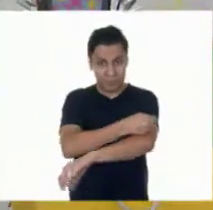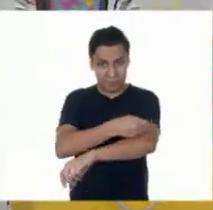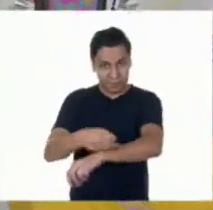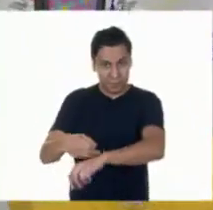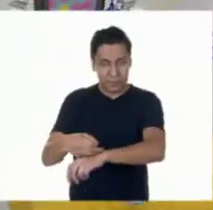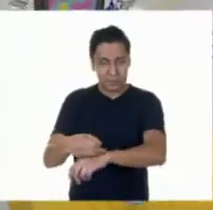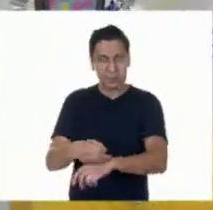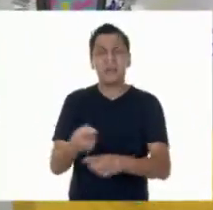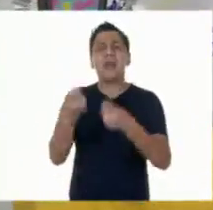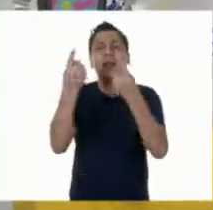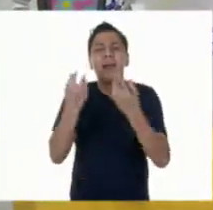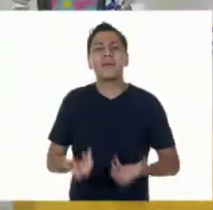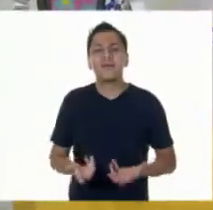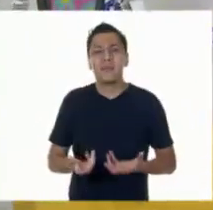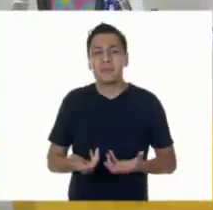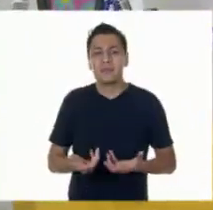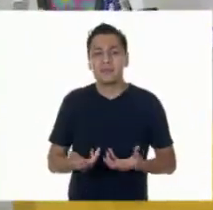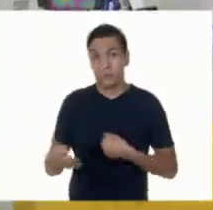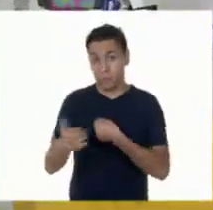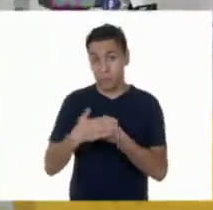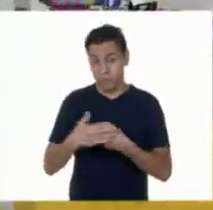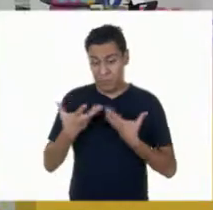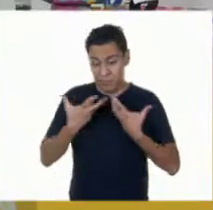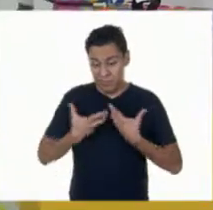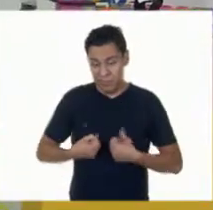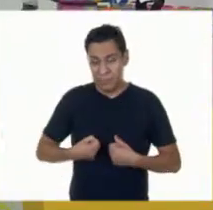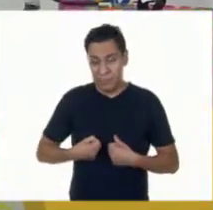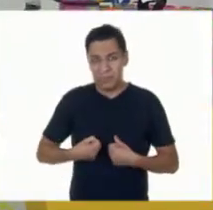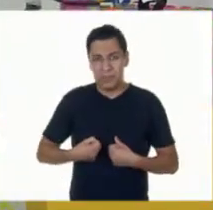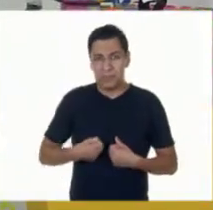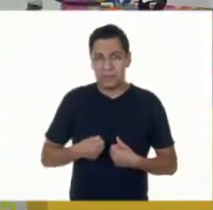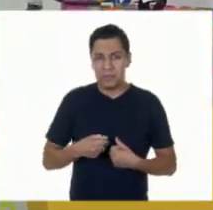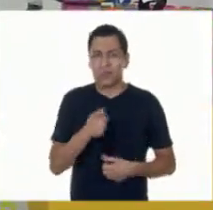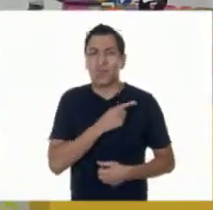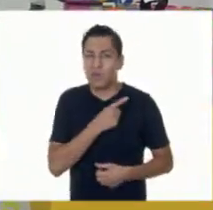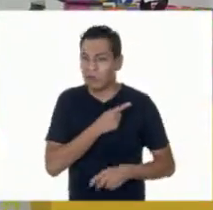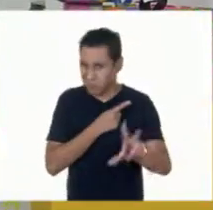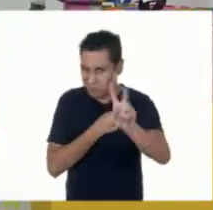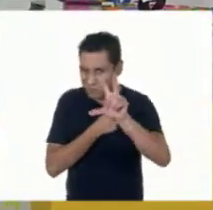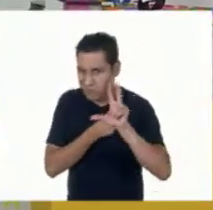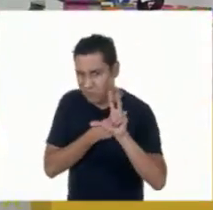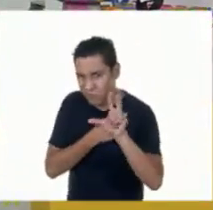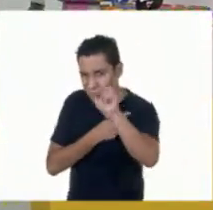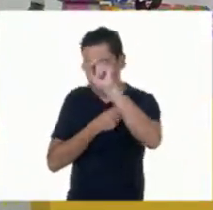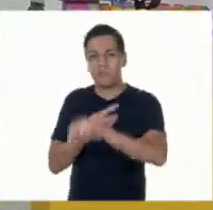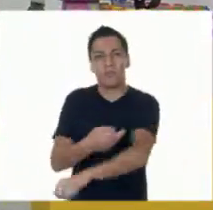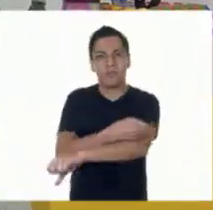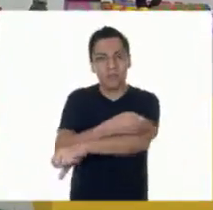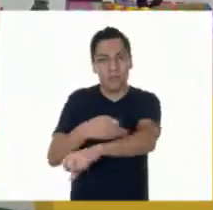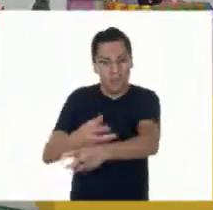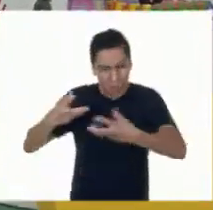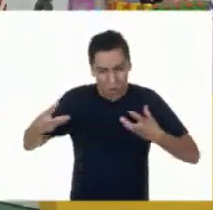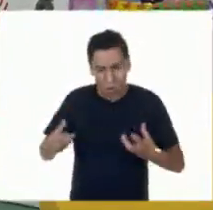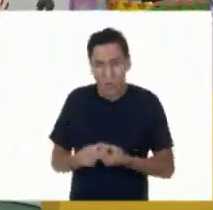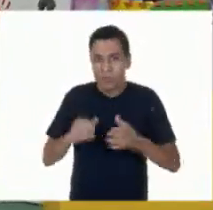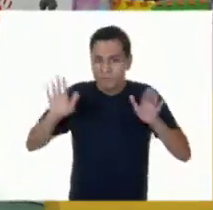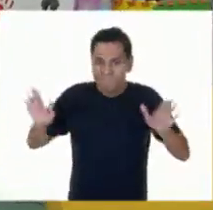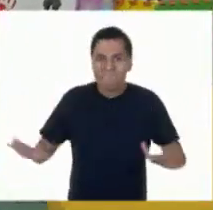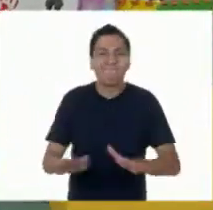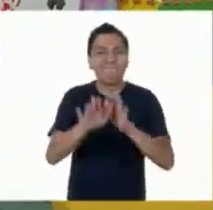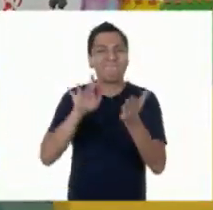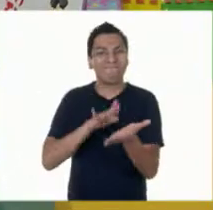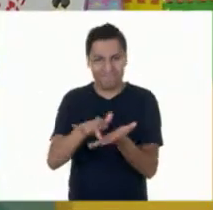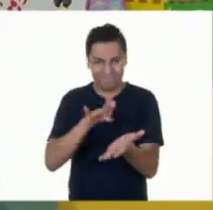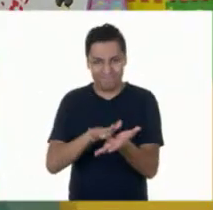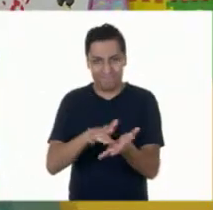podemos hacer en momentos como estos. El apoyo entre los integrantes de tu familia es una pieza clave para la regulación emocional. Y no olviden